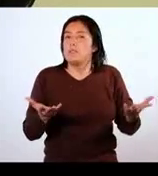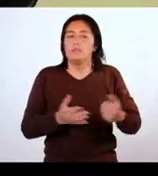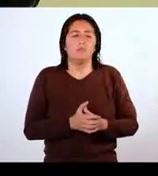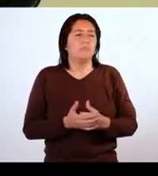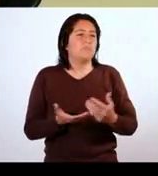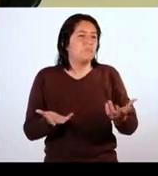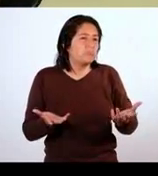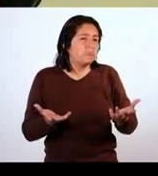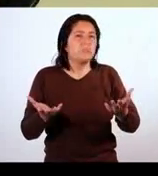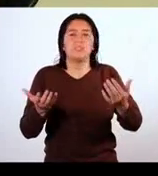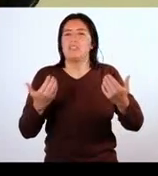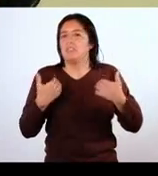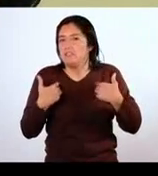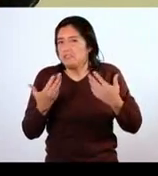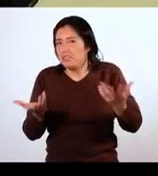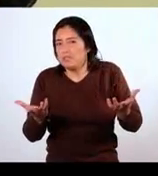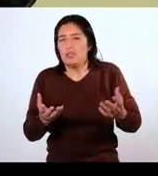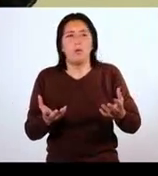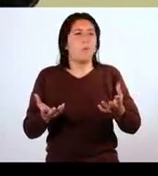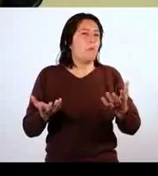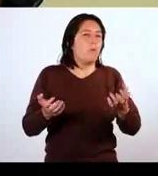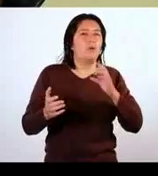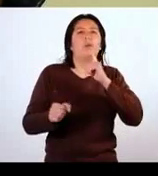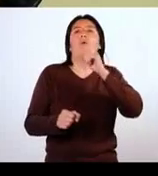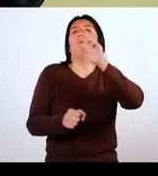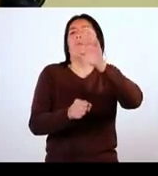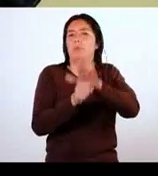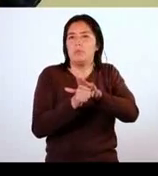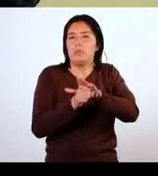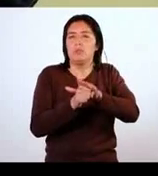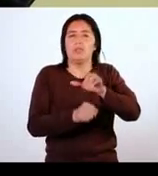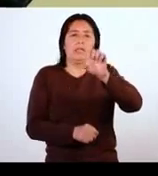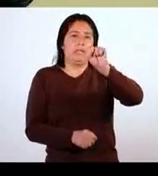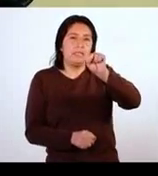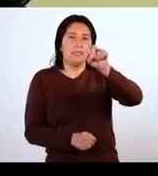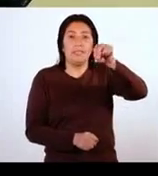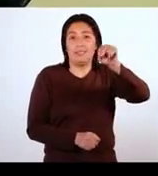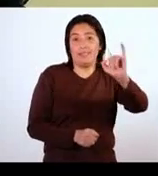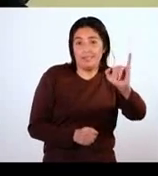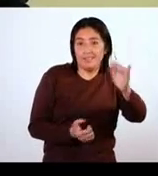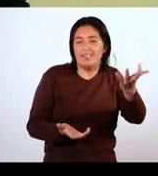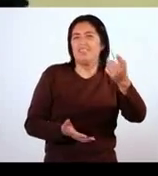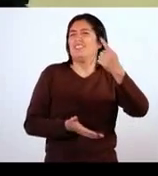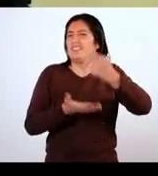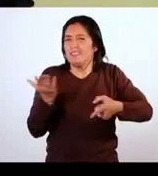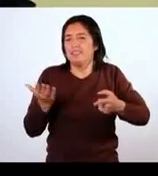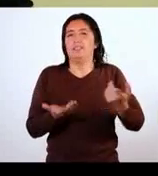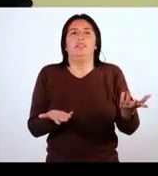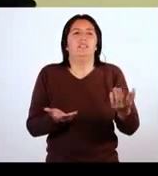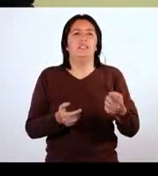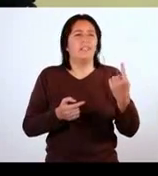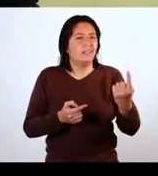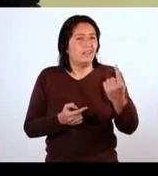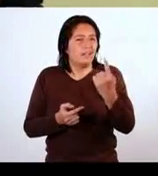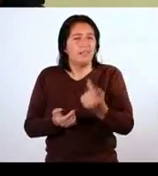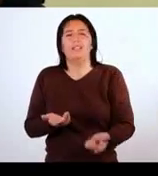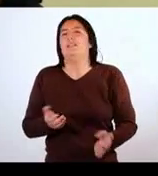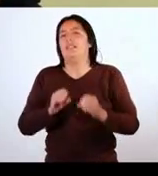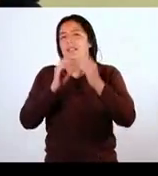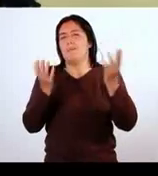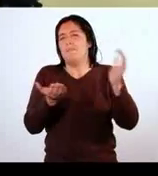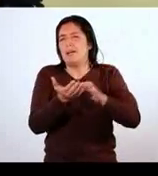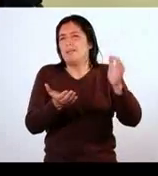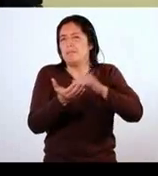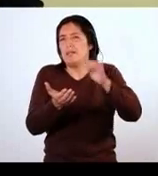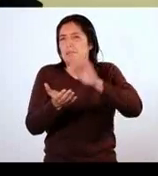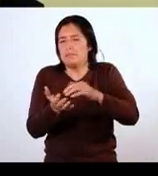quiere hacer o tiene el compromiso Sociedad Nacional de Industrias es cada vez más empresas industriales